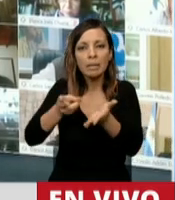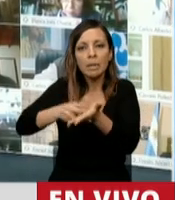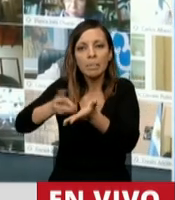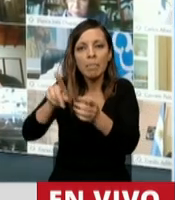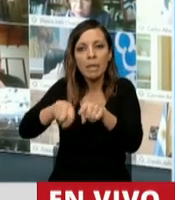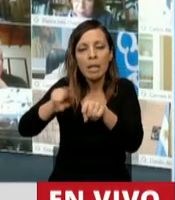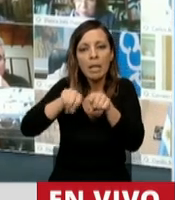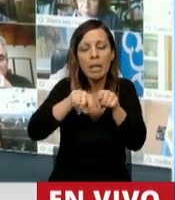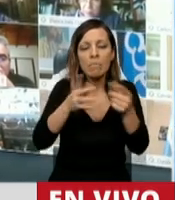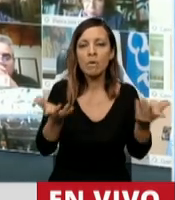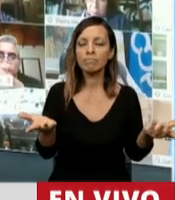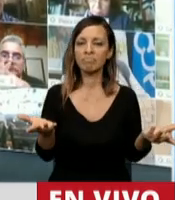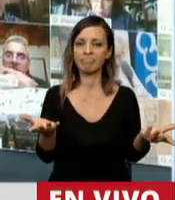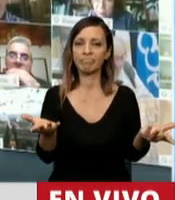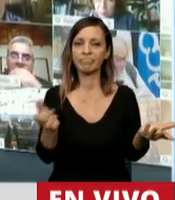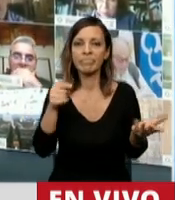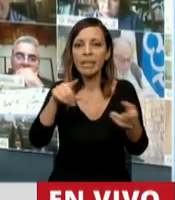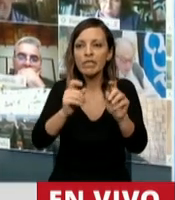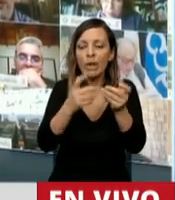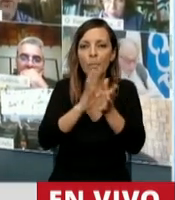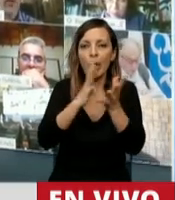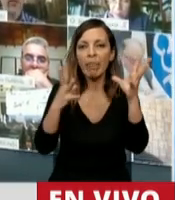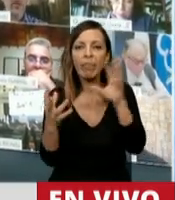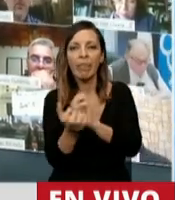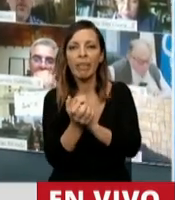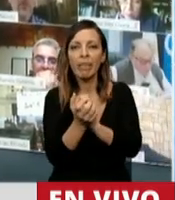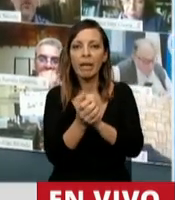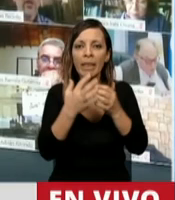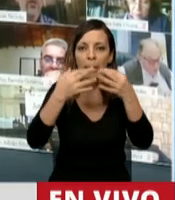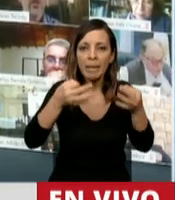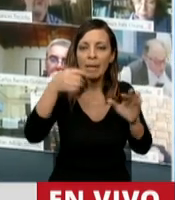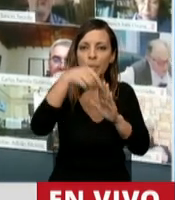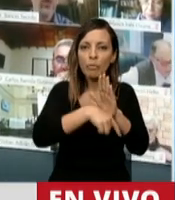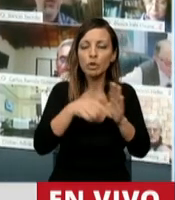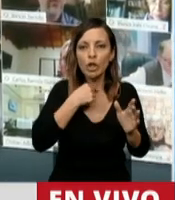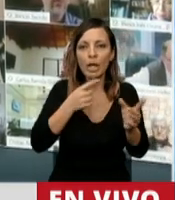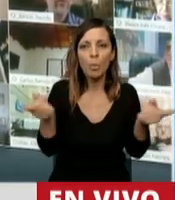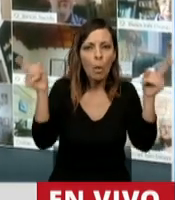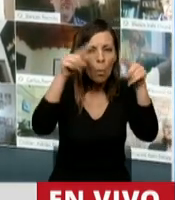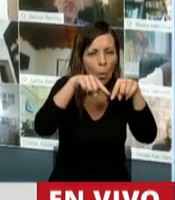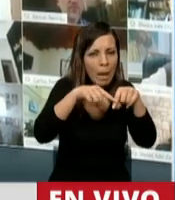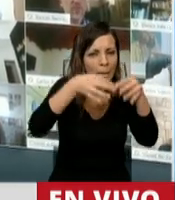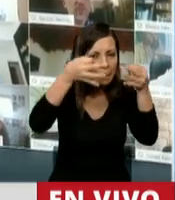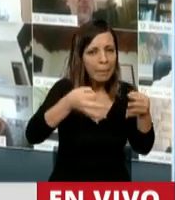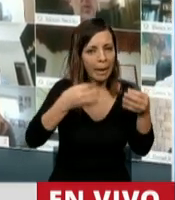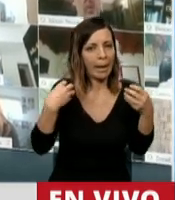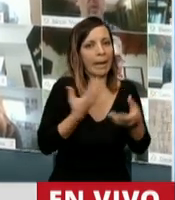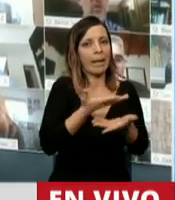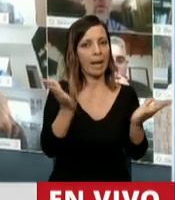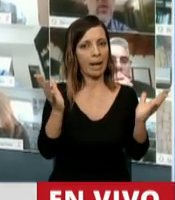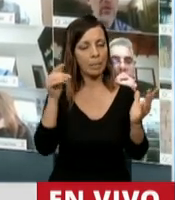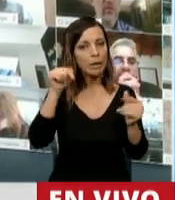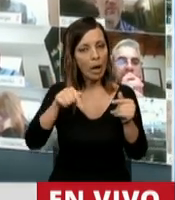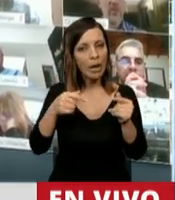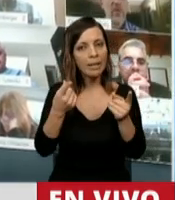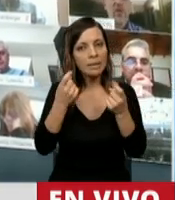todas las intervenciones, que creo que distorsiona la naturaleza de lo que estamos discutiendo. Entonces yo quiero retomar un poco, porque estamos discutiendo cómo ayudar a